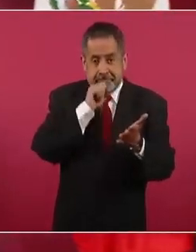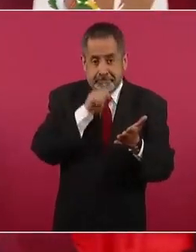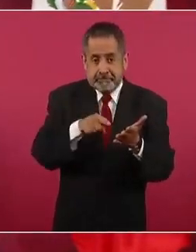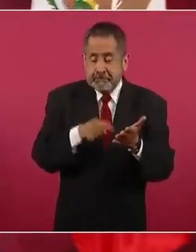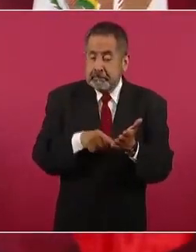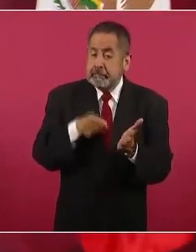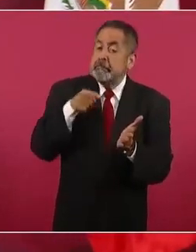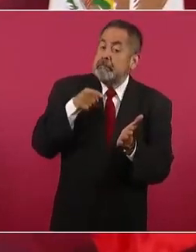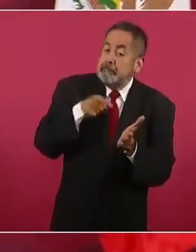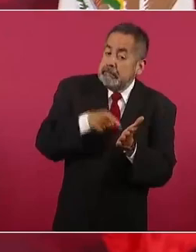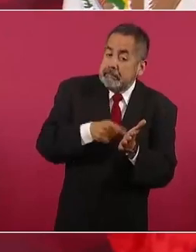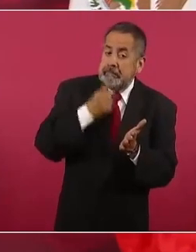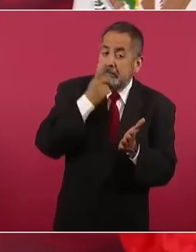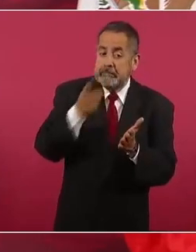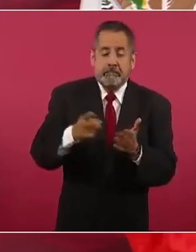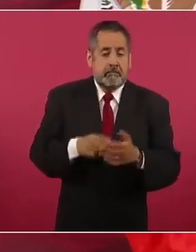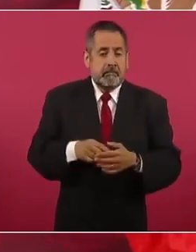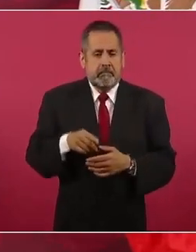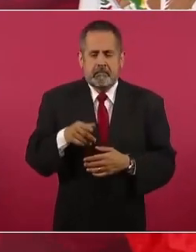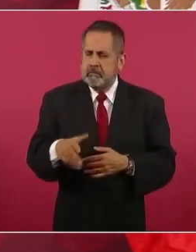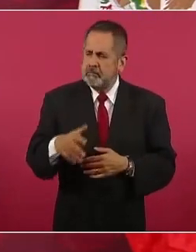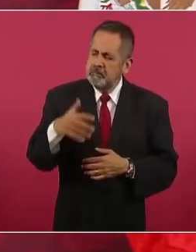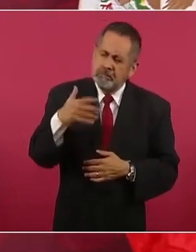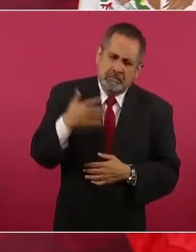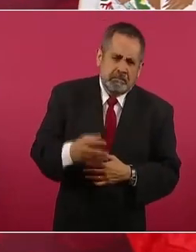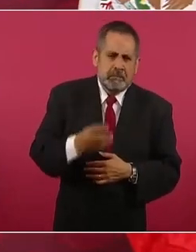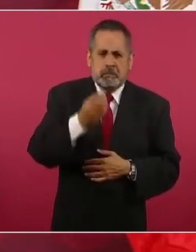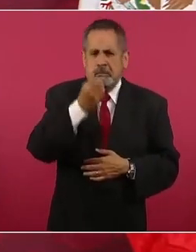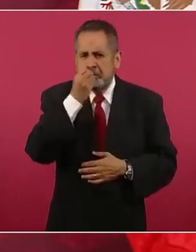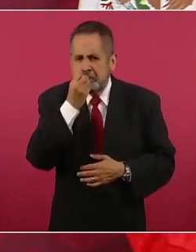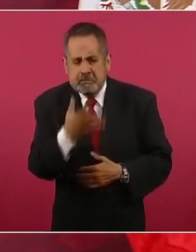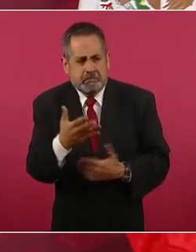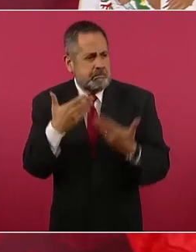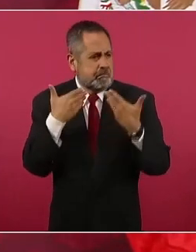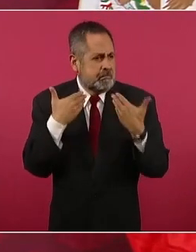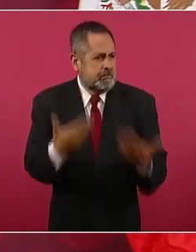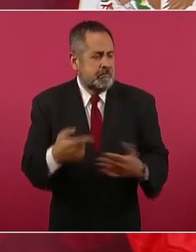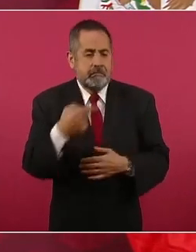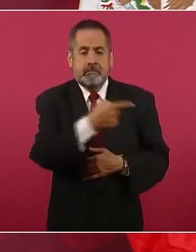Hablando Maravillas De García Luna